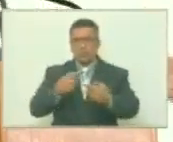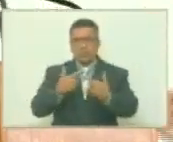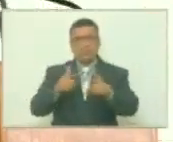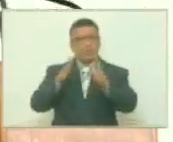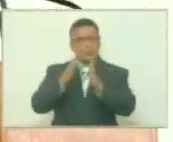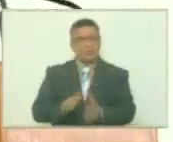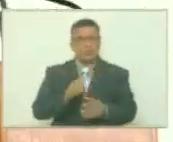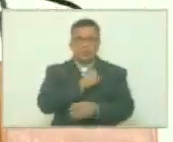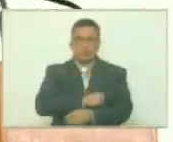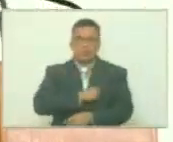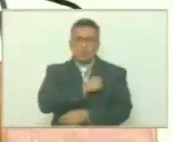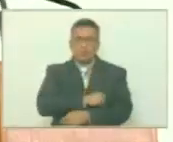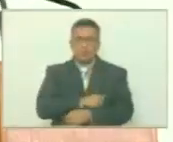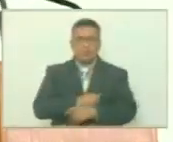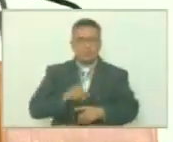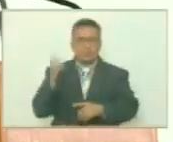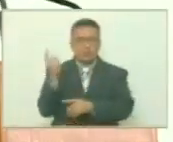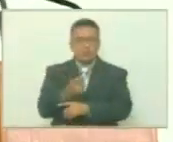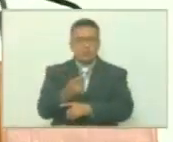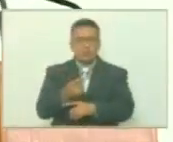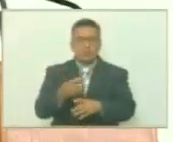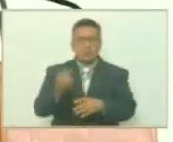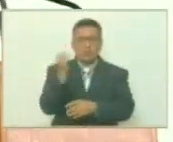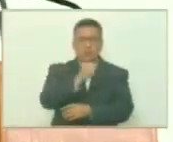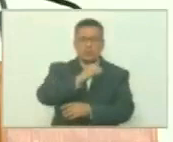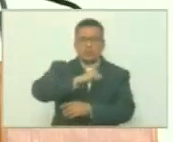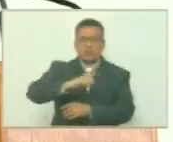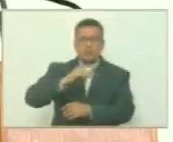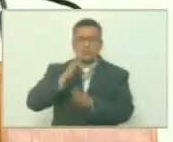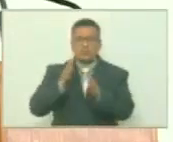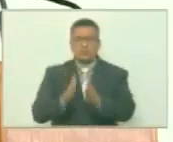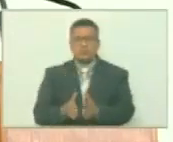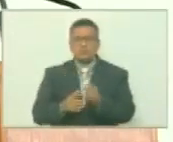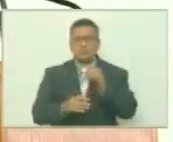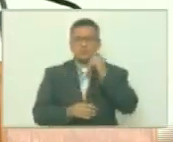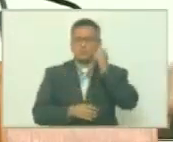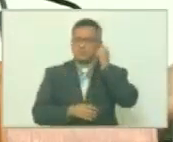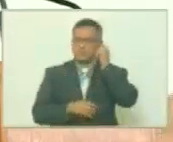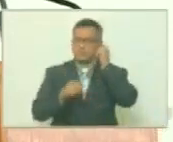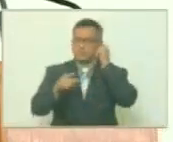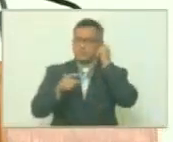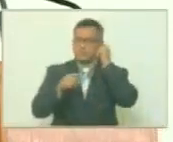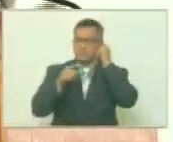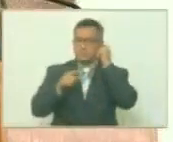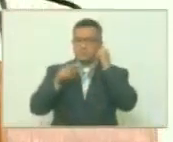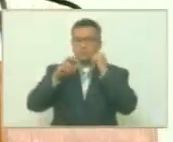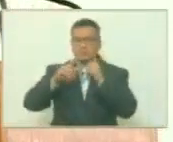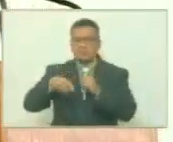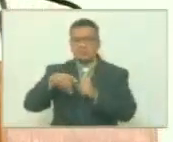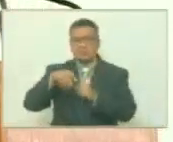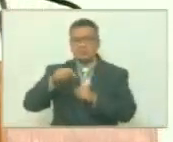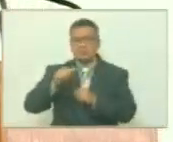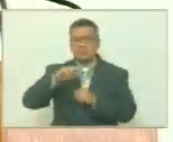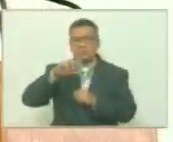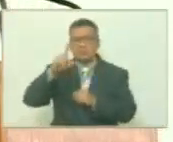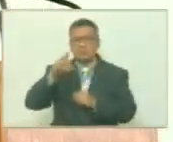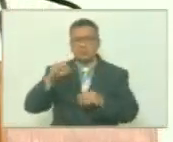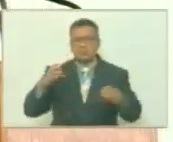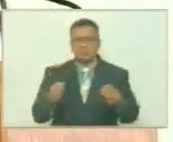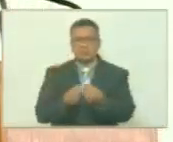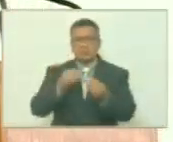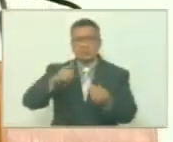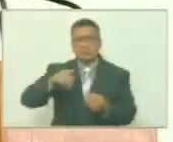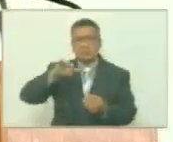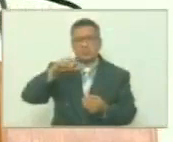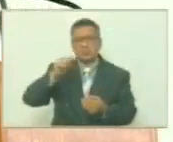lamentablemente condenado a muerte de origen pardo en una similitud con el general Manuel Piar.